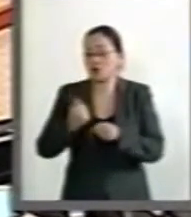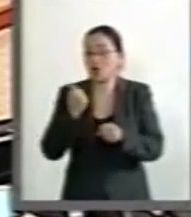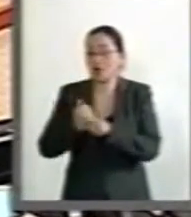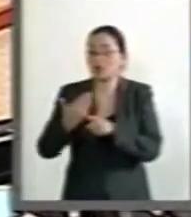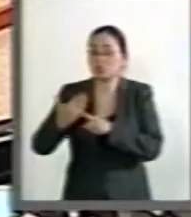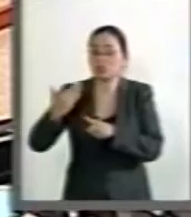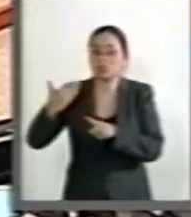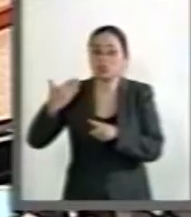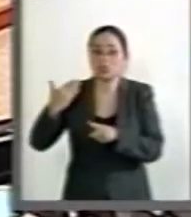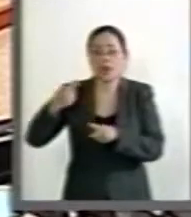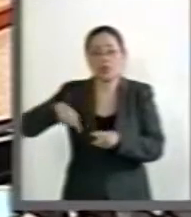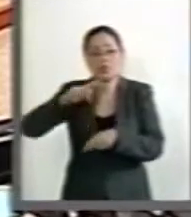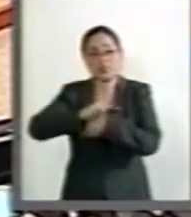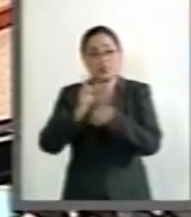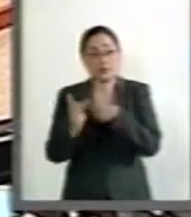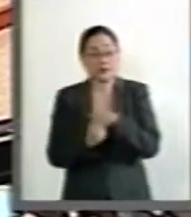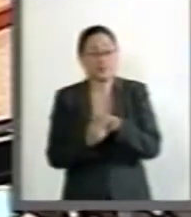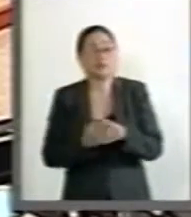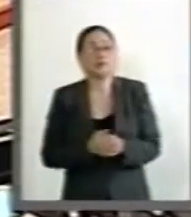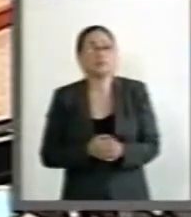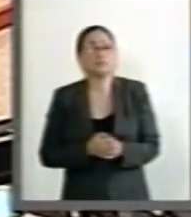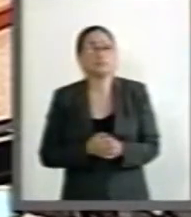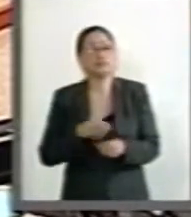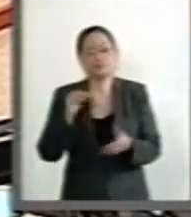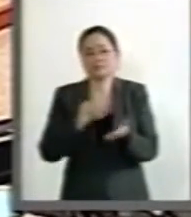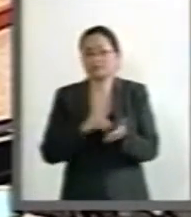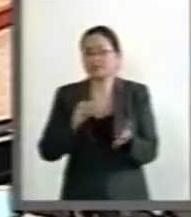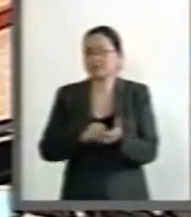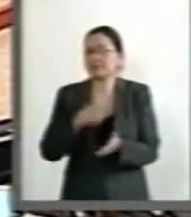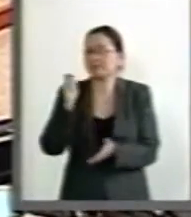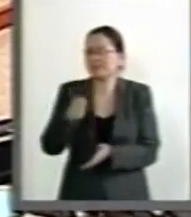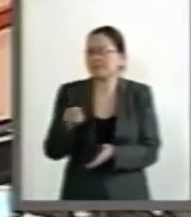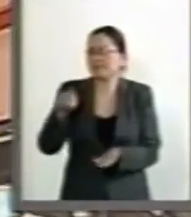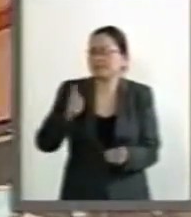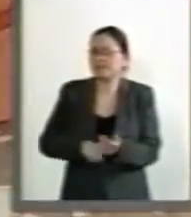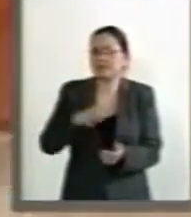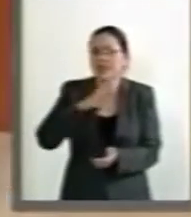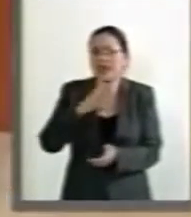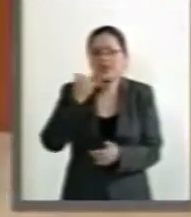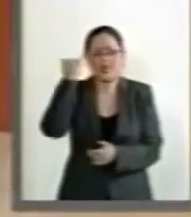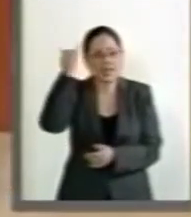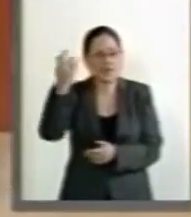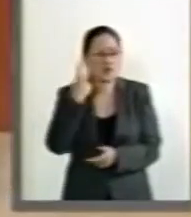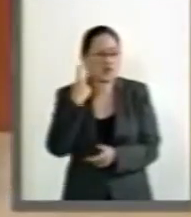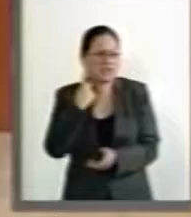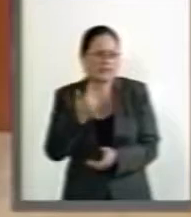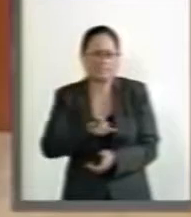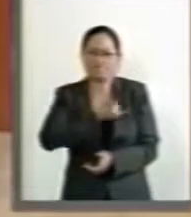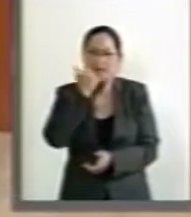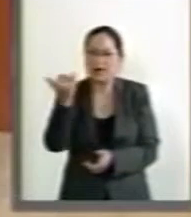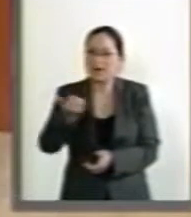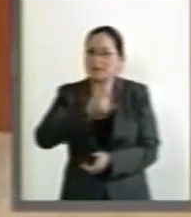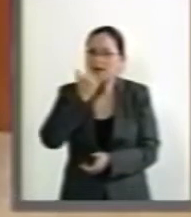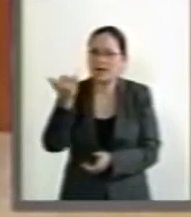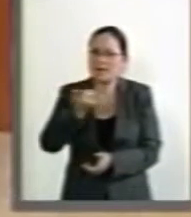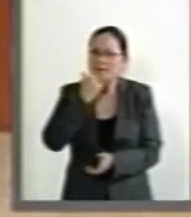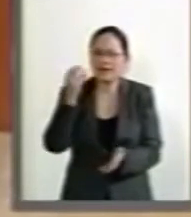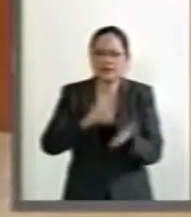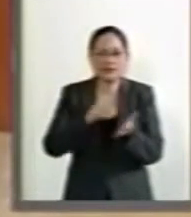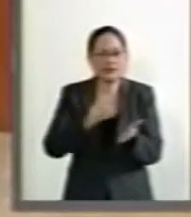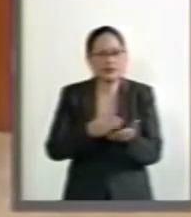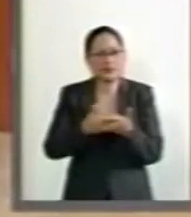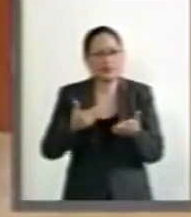años, nuestro país vive bajo el lastre de una política social errada, que hoy